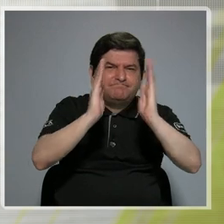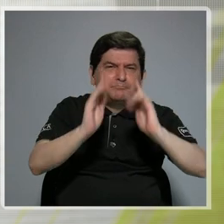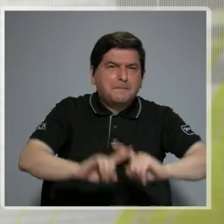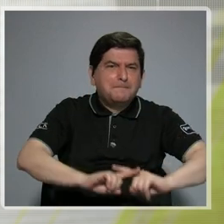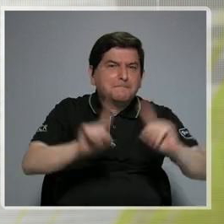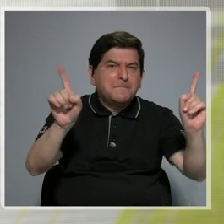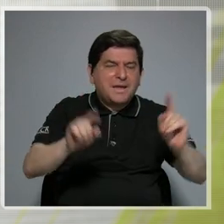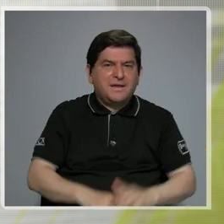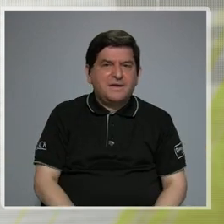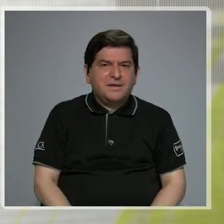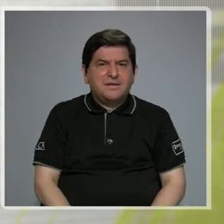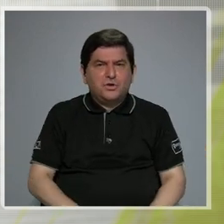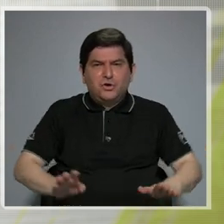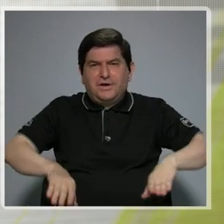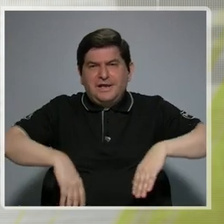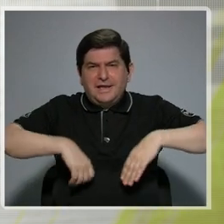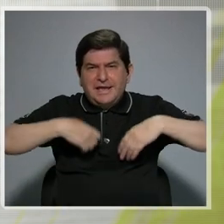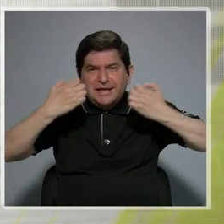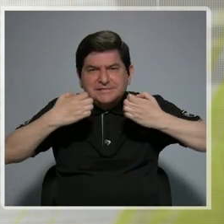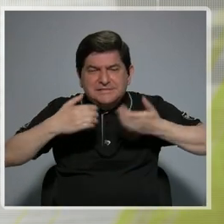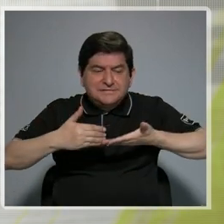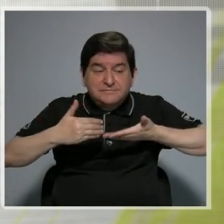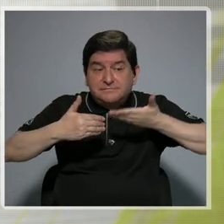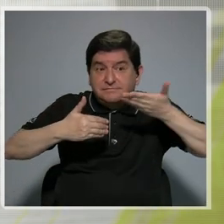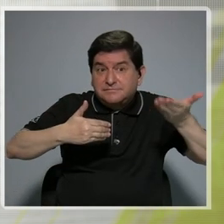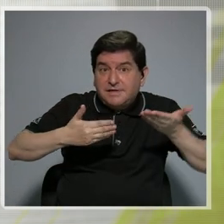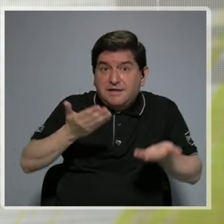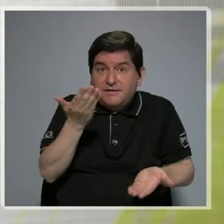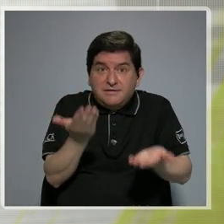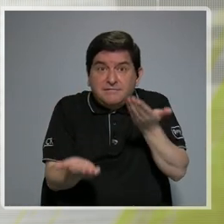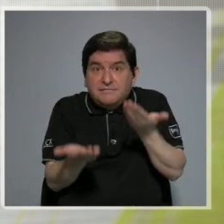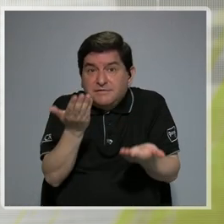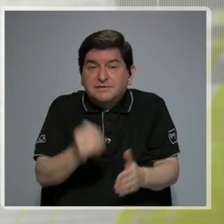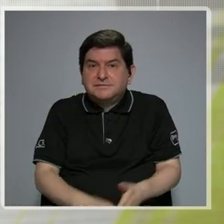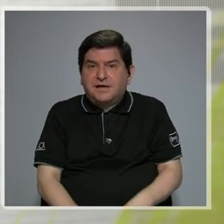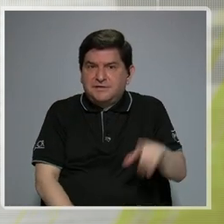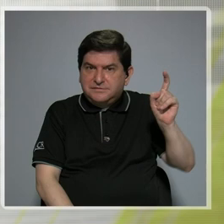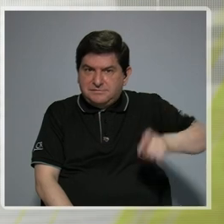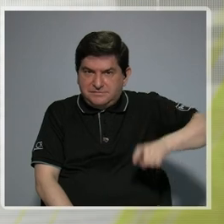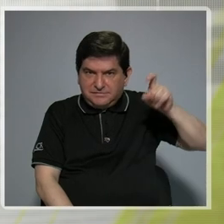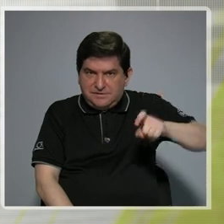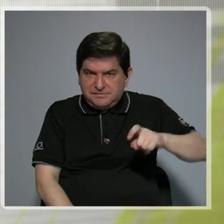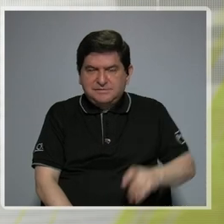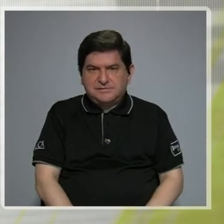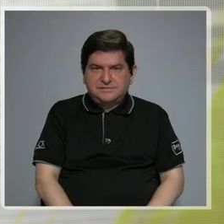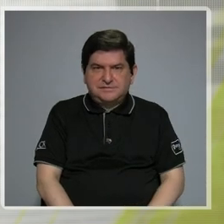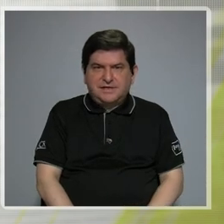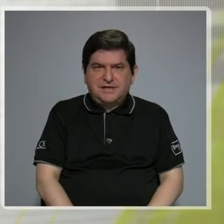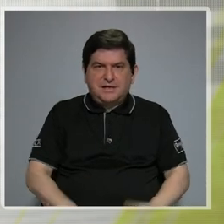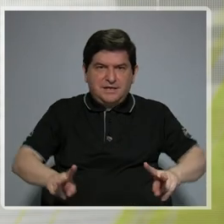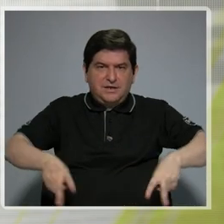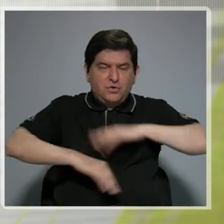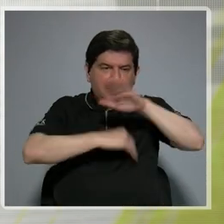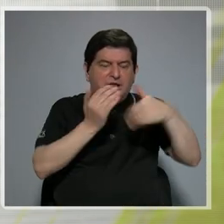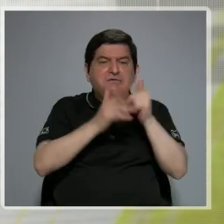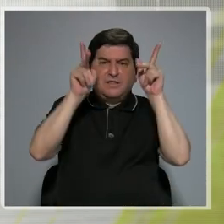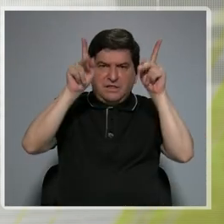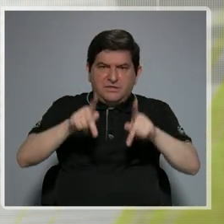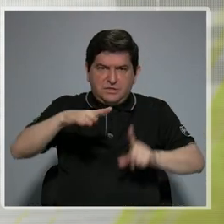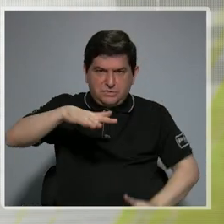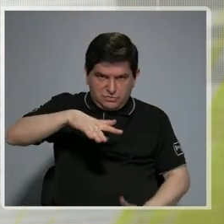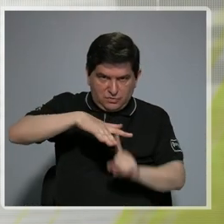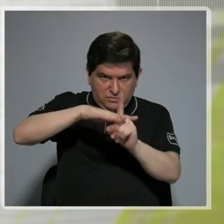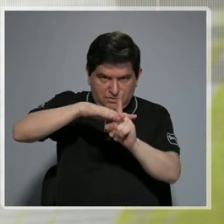pero hay algunos factores que deberían ser fundamentales en la vida de todo ser humano